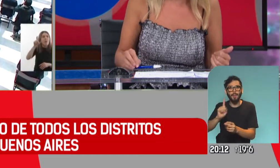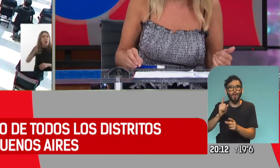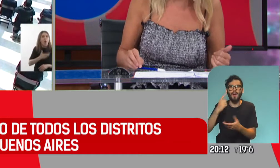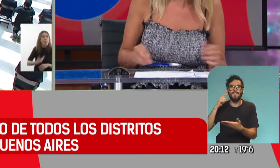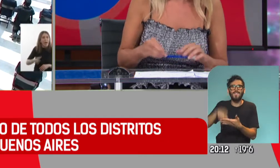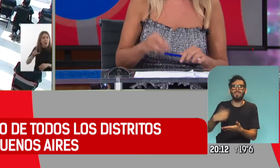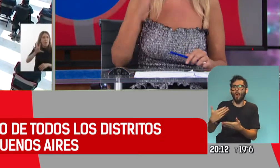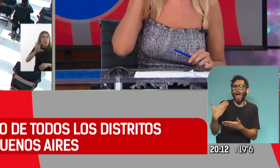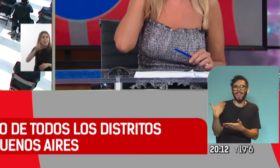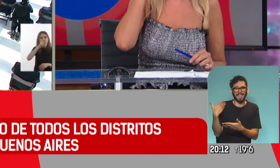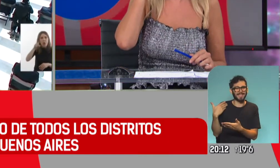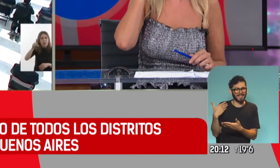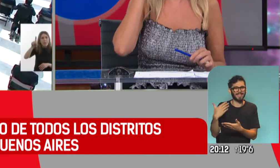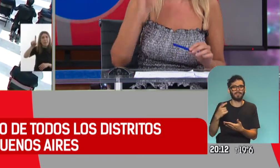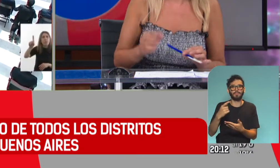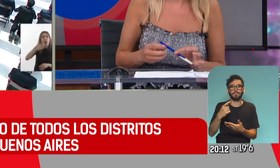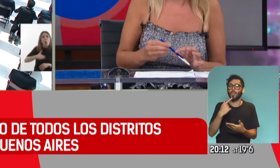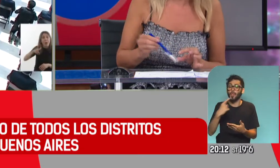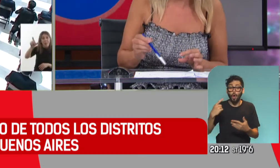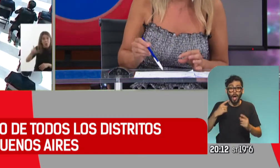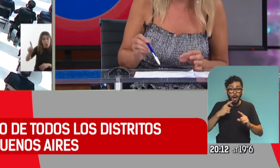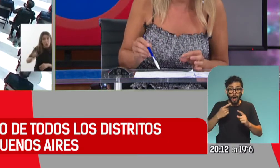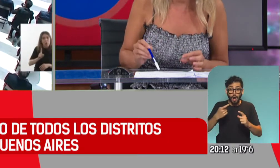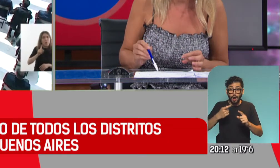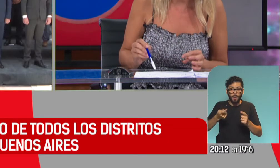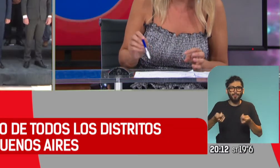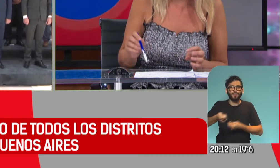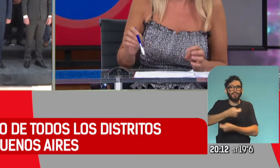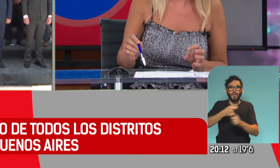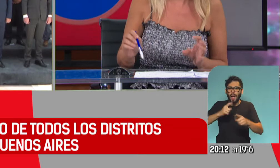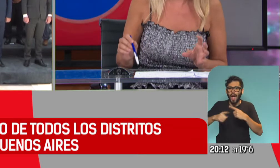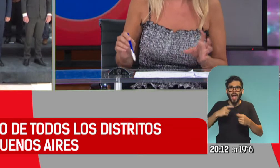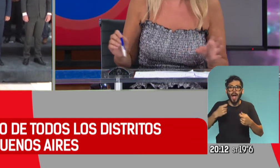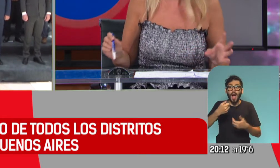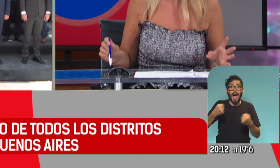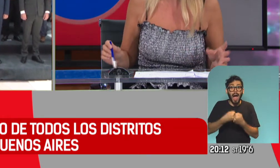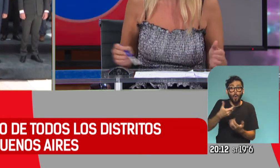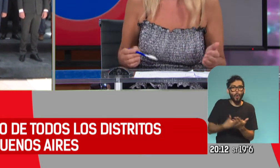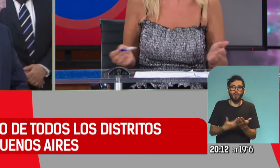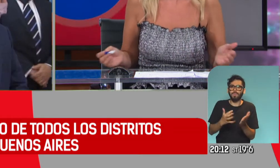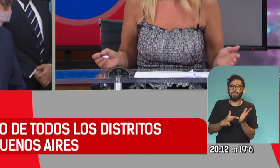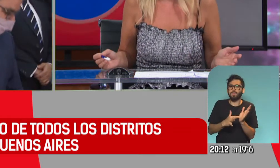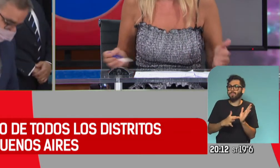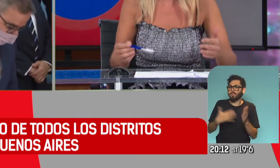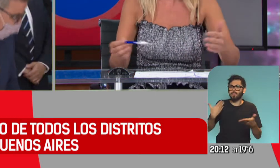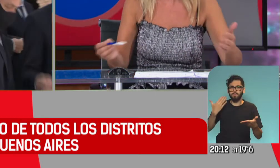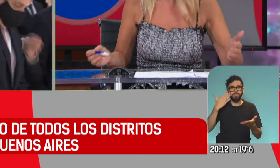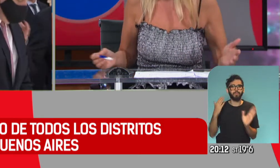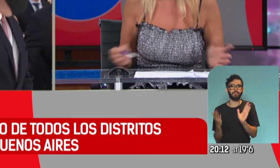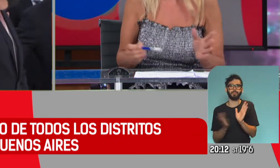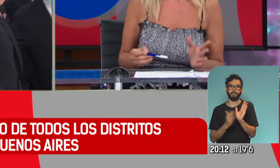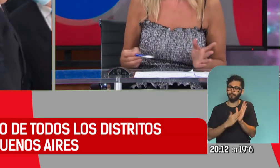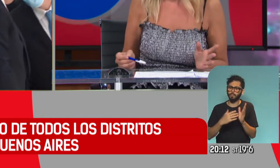Alberto Fernández. Así que dijo, este pacto fiscal es el mejor corolario para un trabajo conjunto en el próximo año, en los